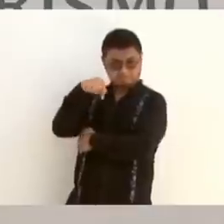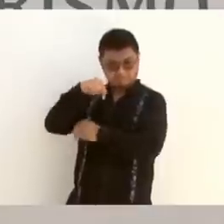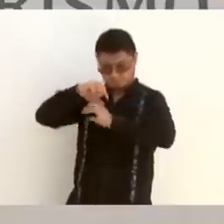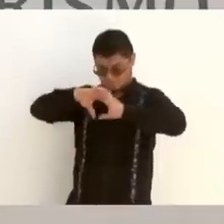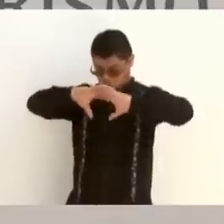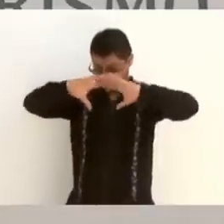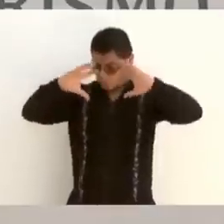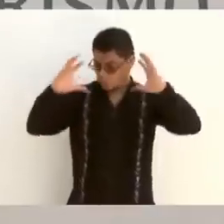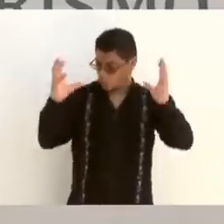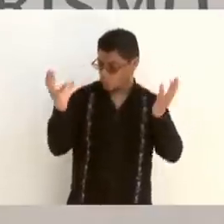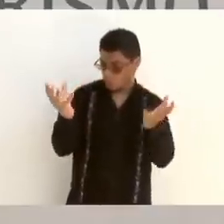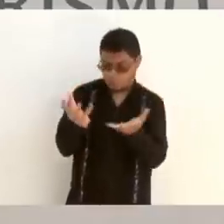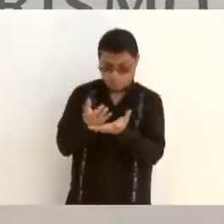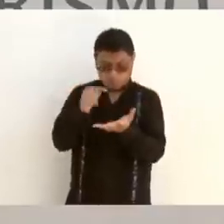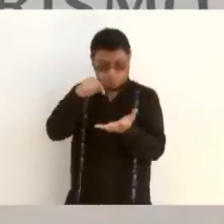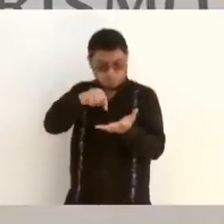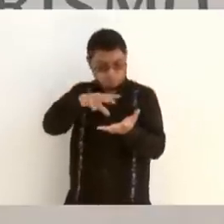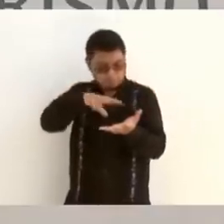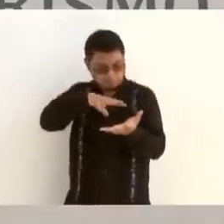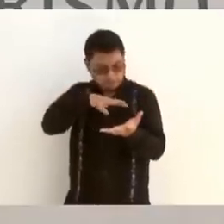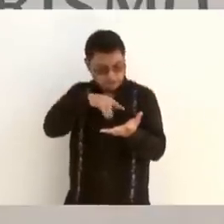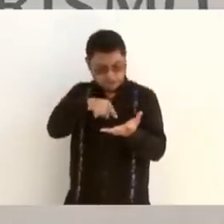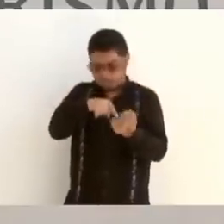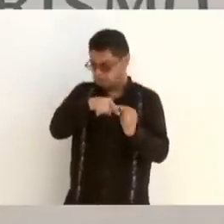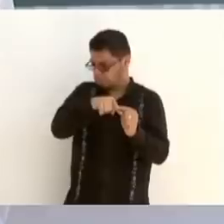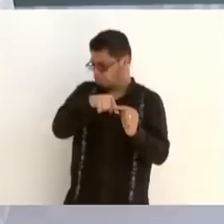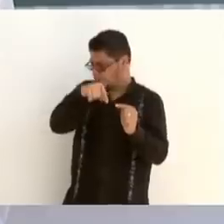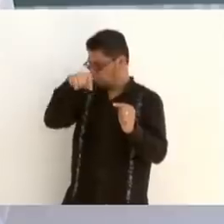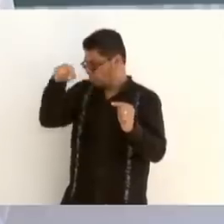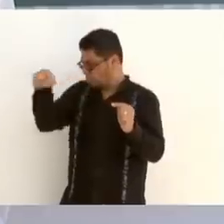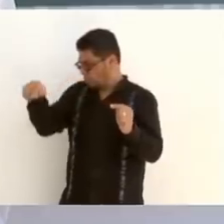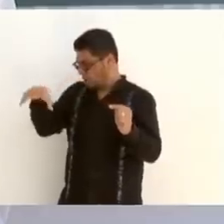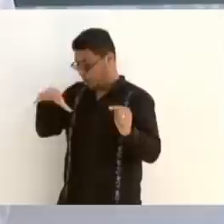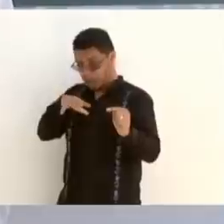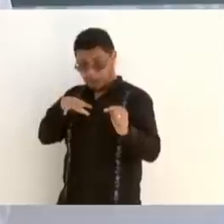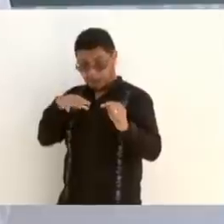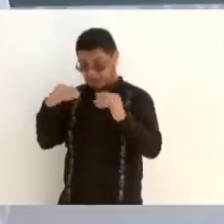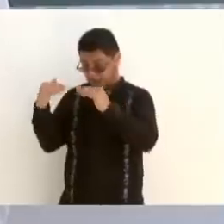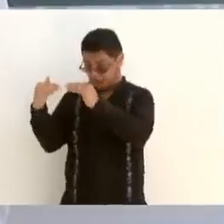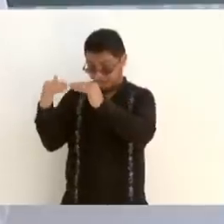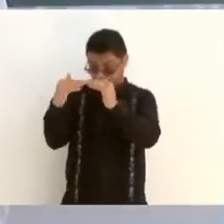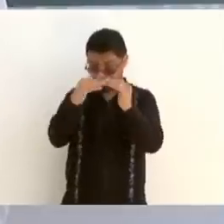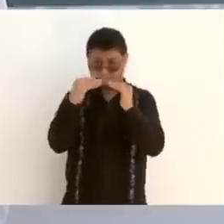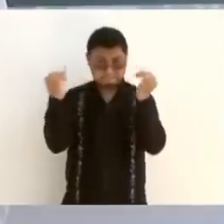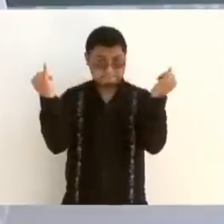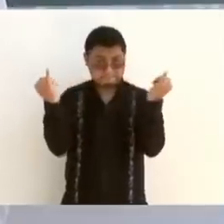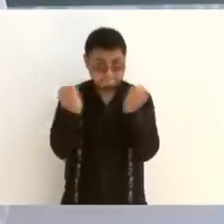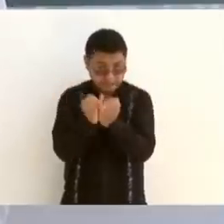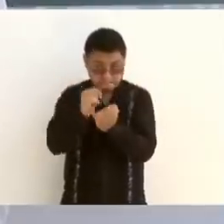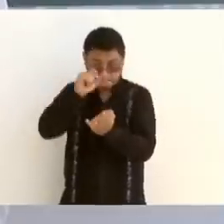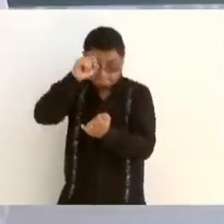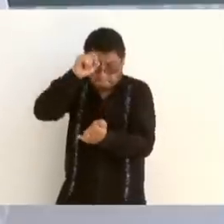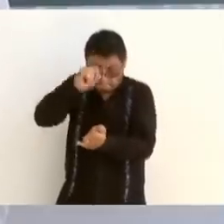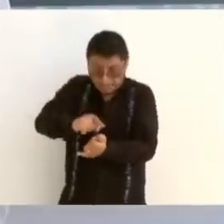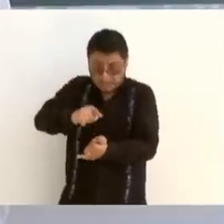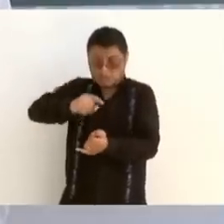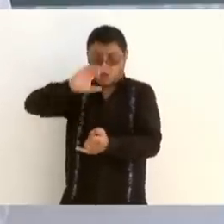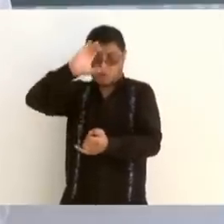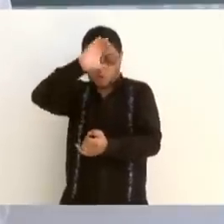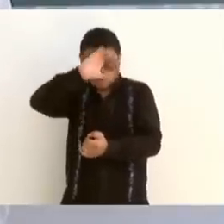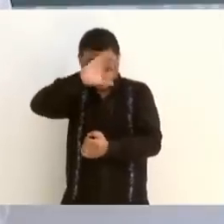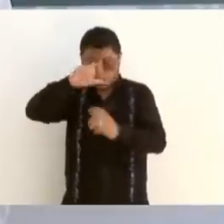con tanto potencial histórico, cultural,